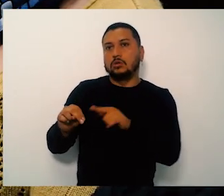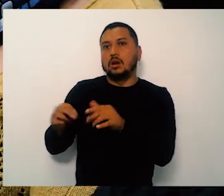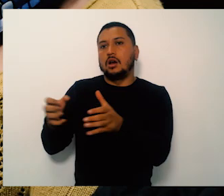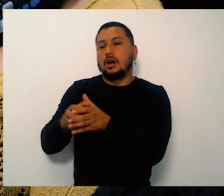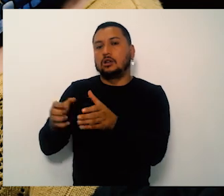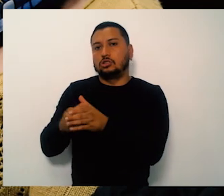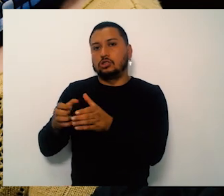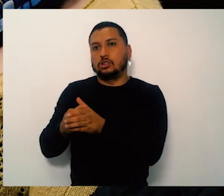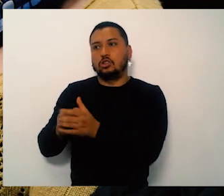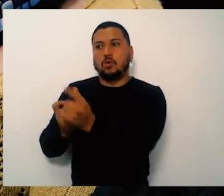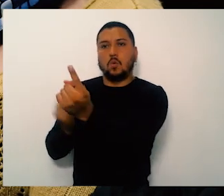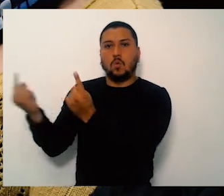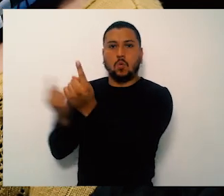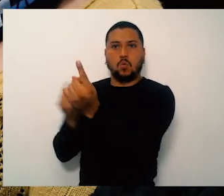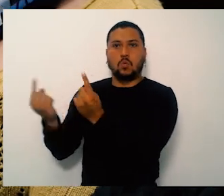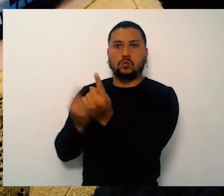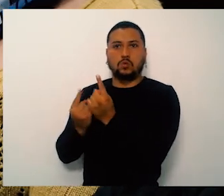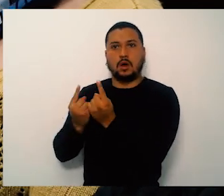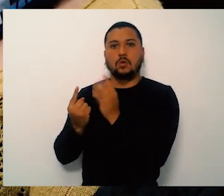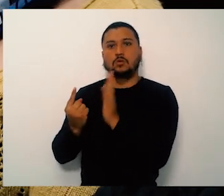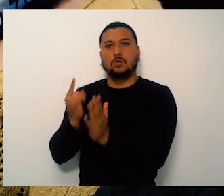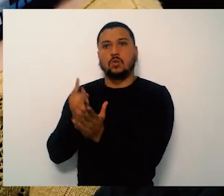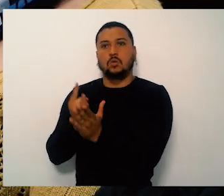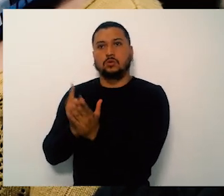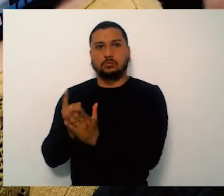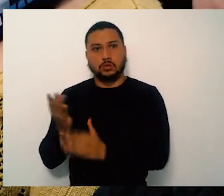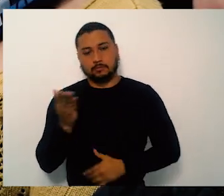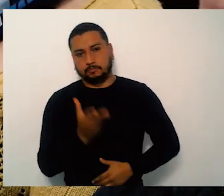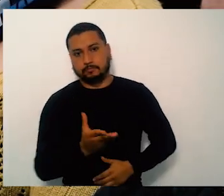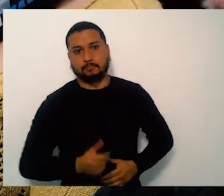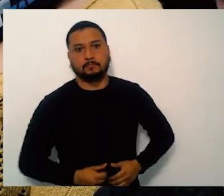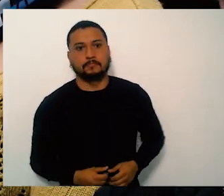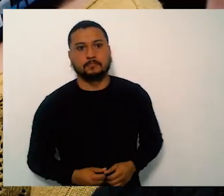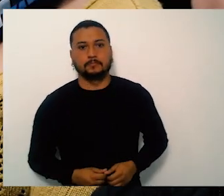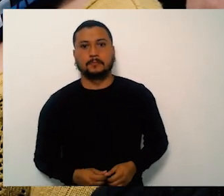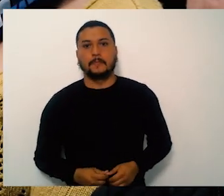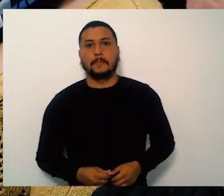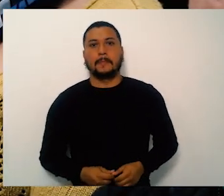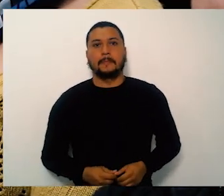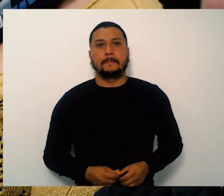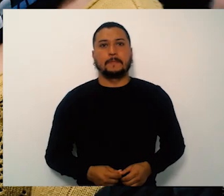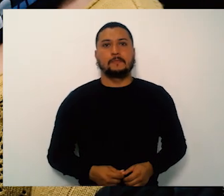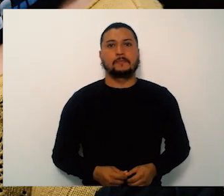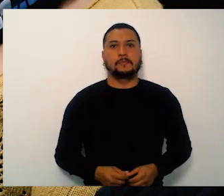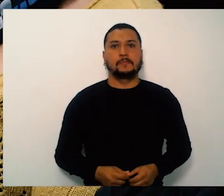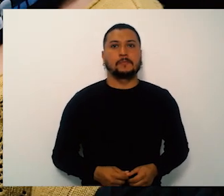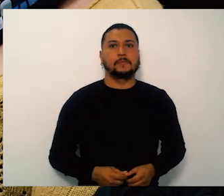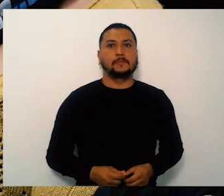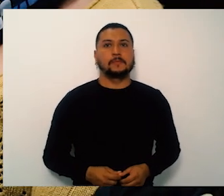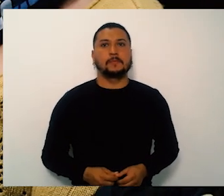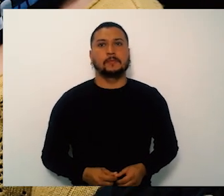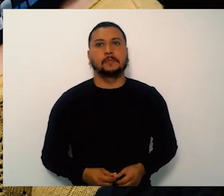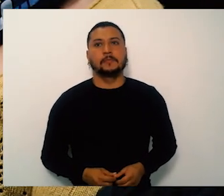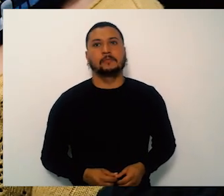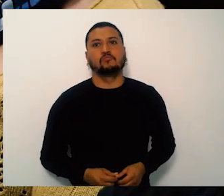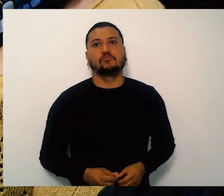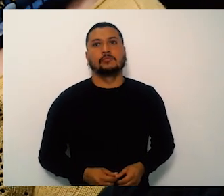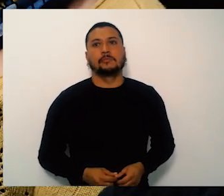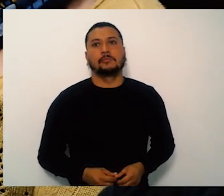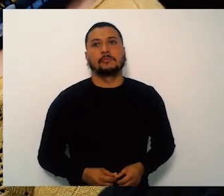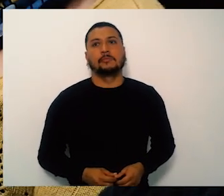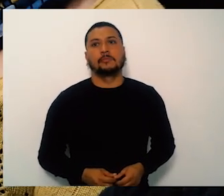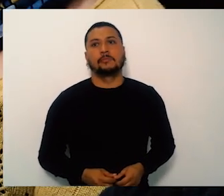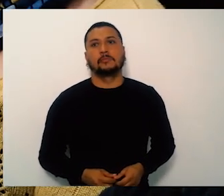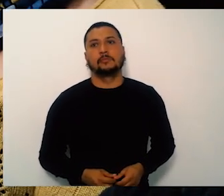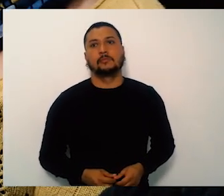Cuando yo llego a las quejas son de señores que han ido dos o tres veces por una medicina y resulta que